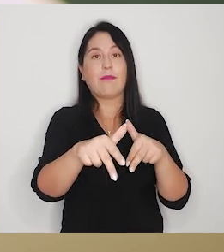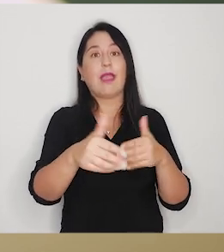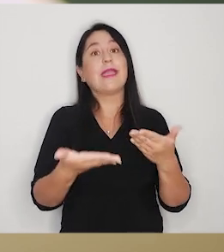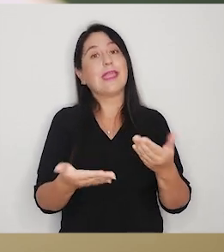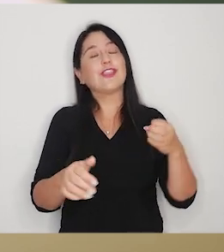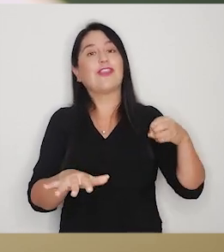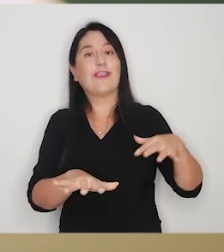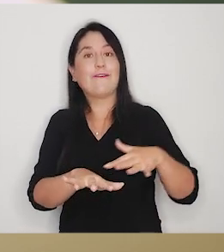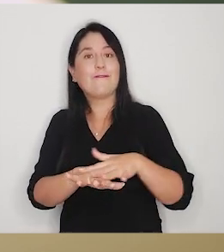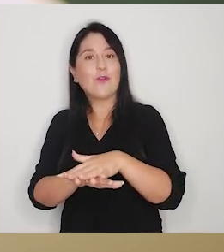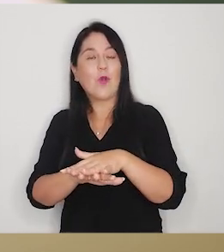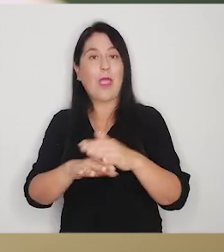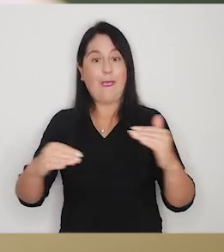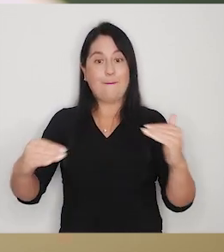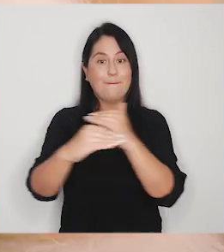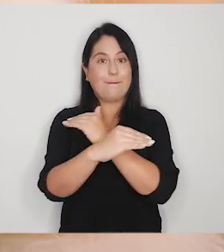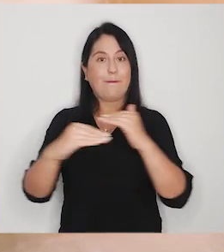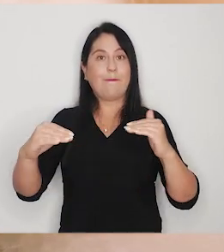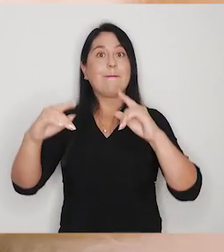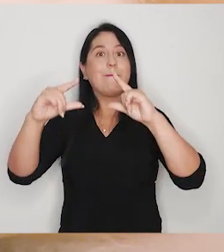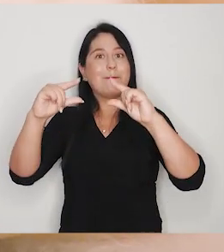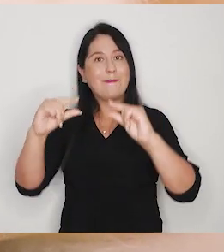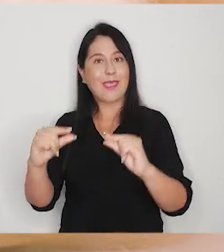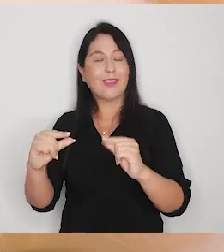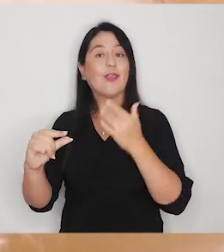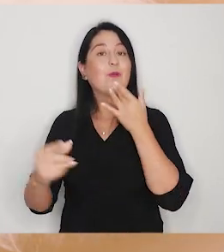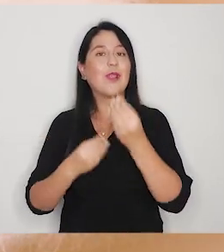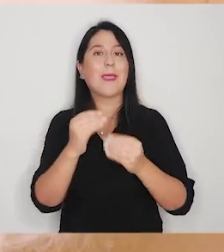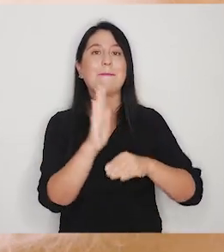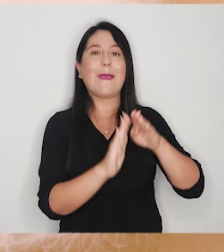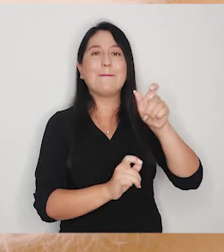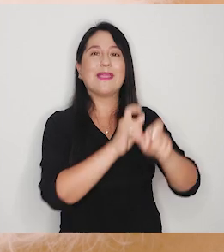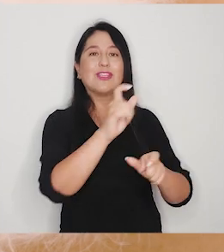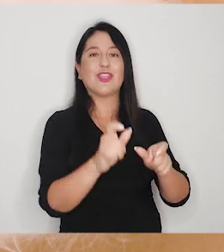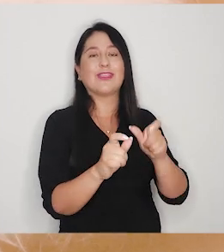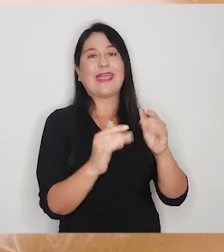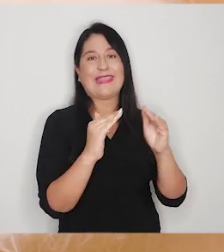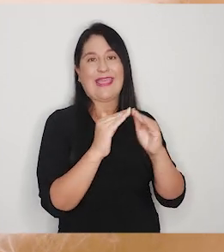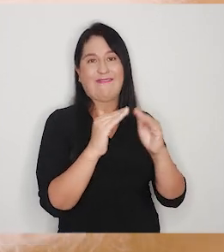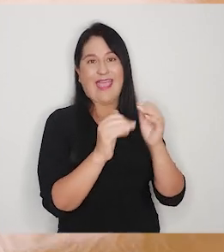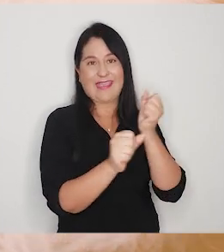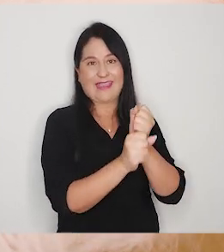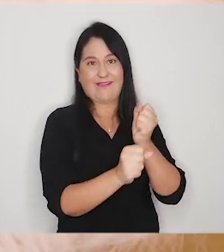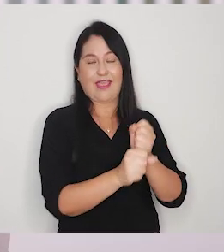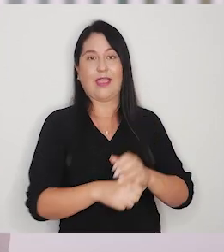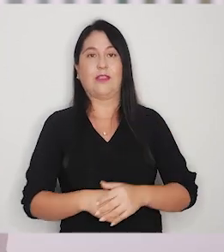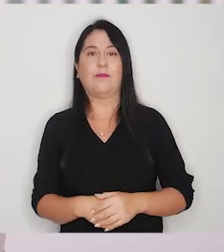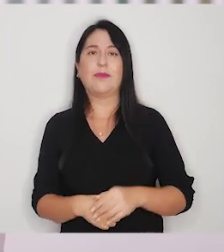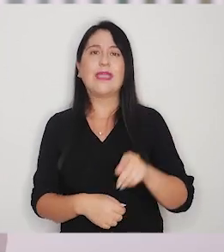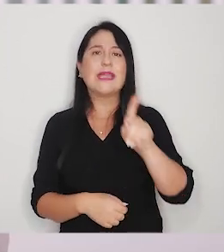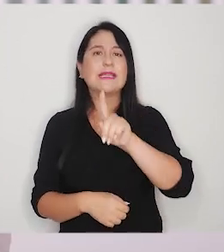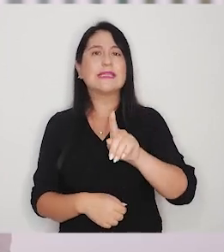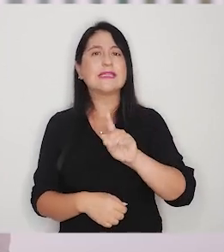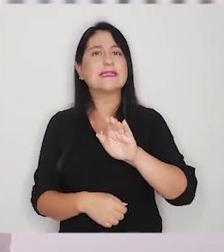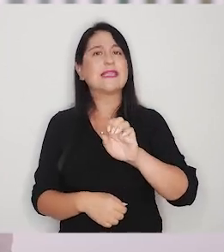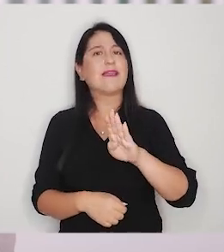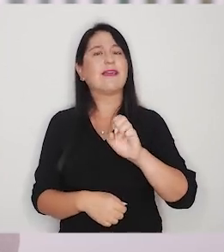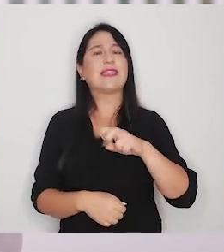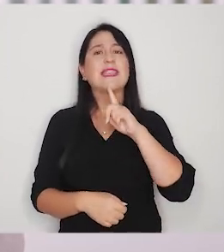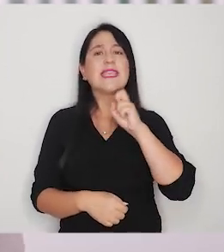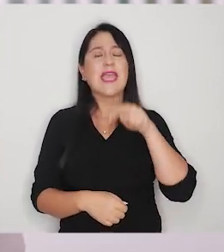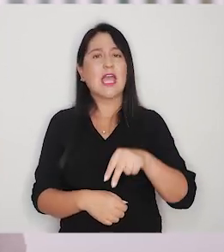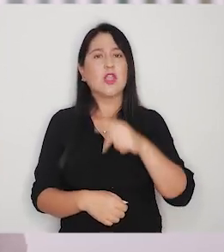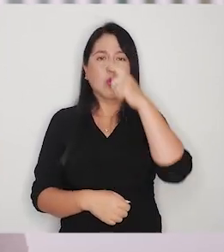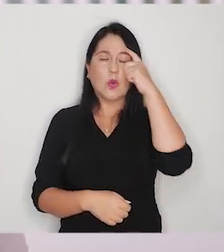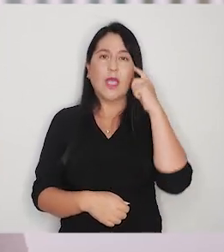obviamente afecta temas de congestión vial porque tenemos menos congestión porque hay más gente teletrabajando. Sebastián, ¿crees tú que se